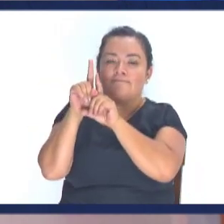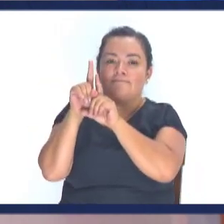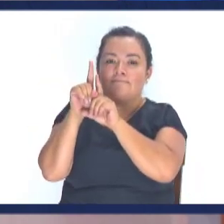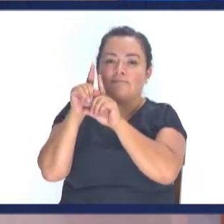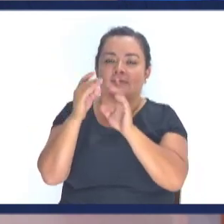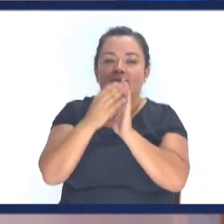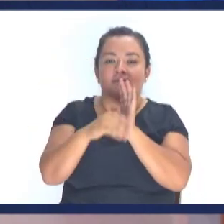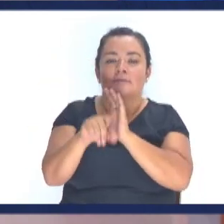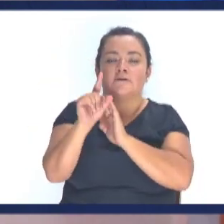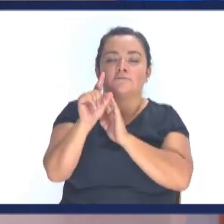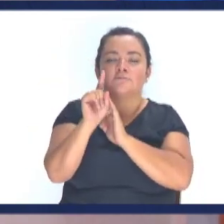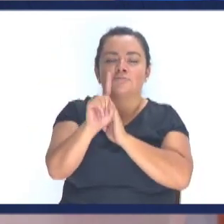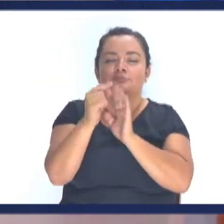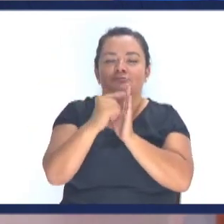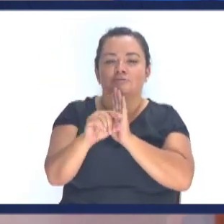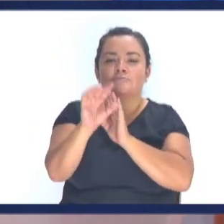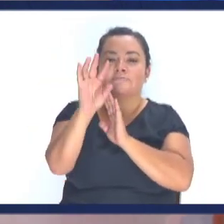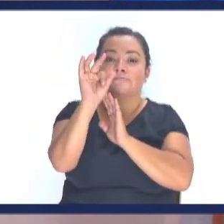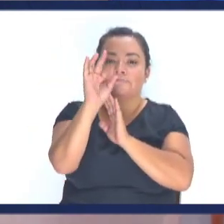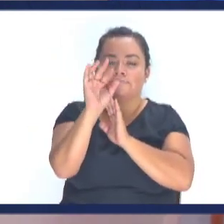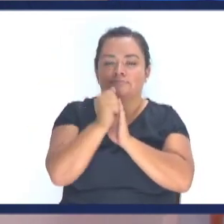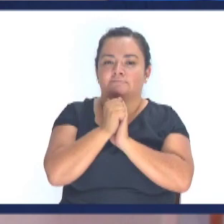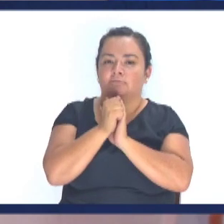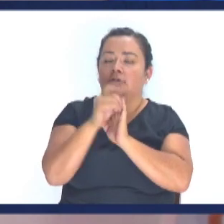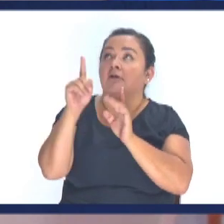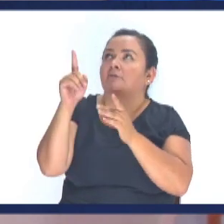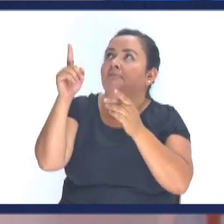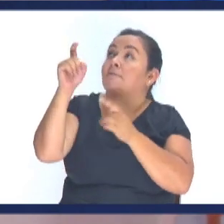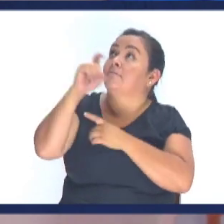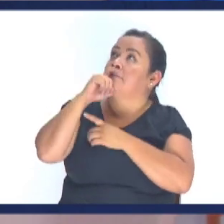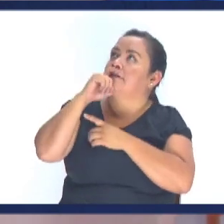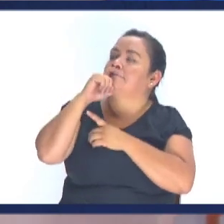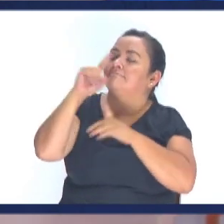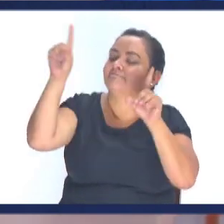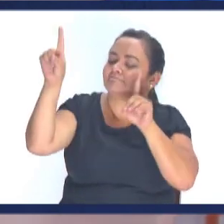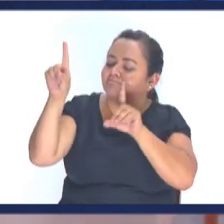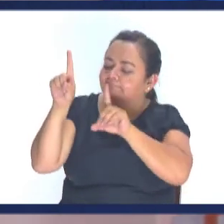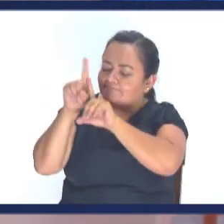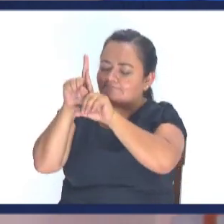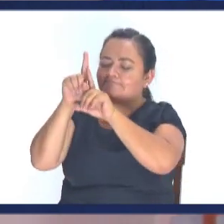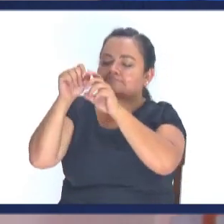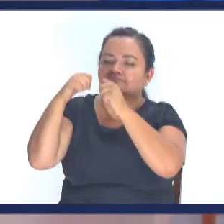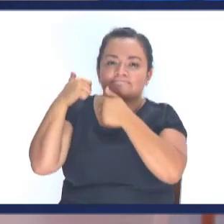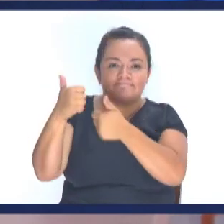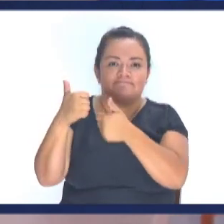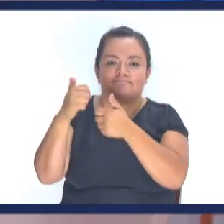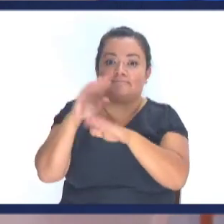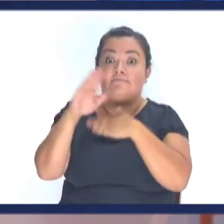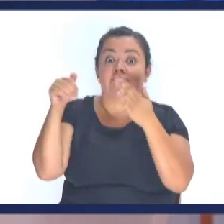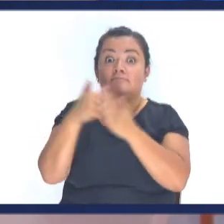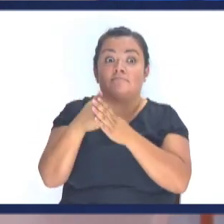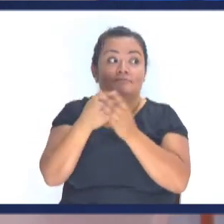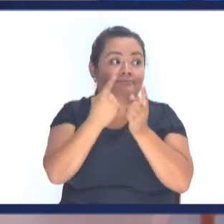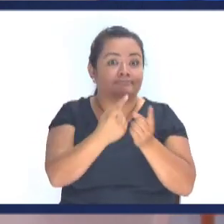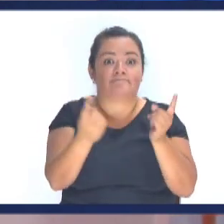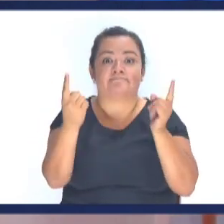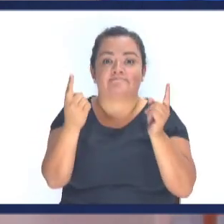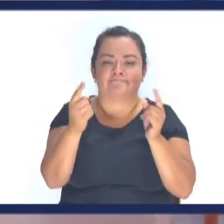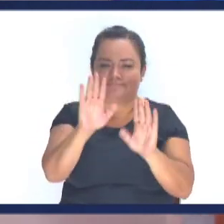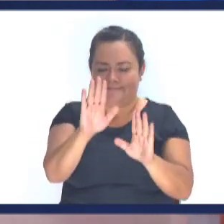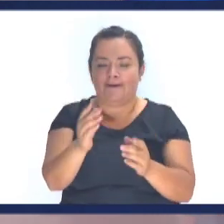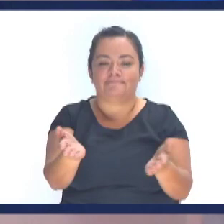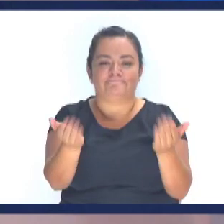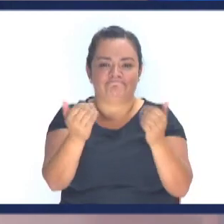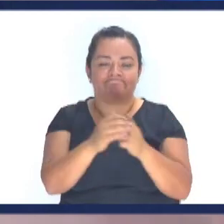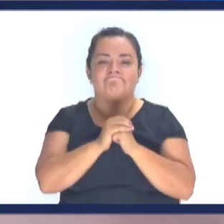.19.20 Y dice Por cuanto agradó al Padre Que en Él habitase ¿Cuánto? Toda la plenitud Va